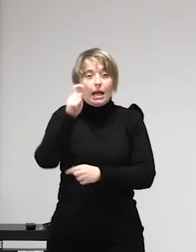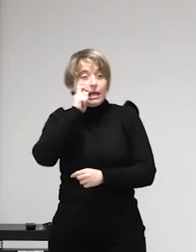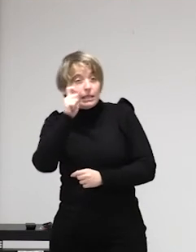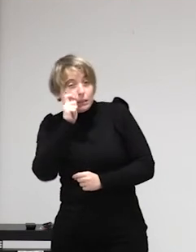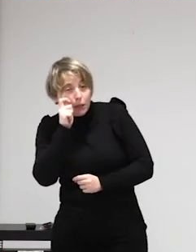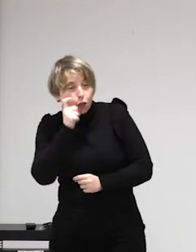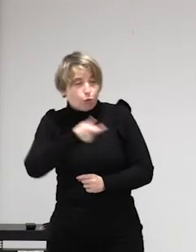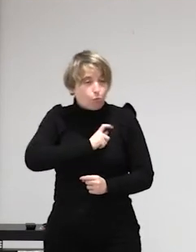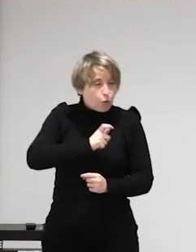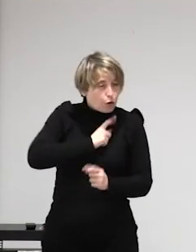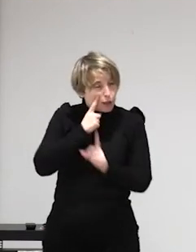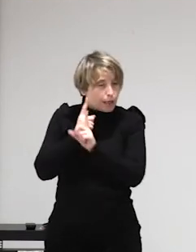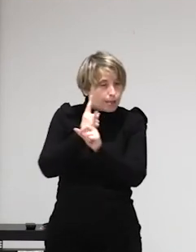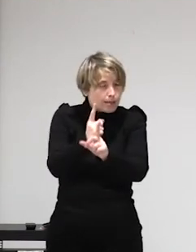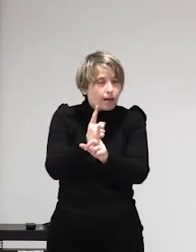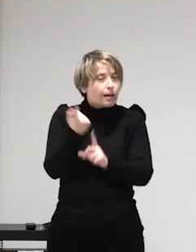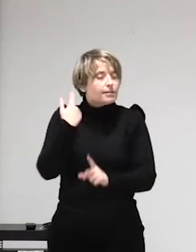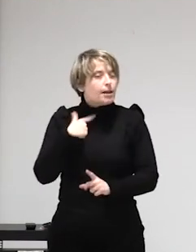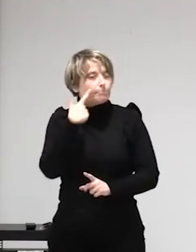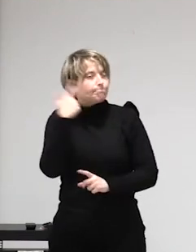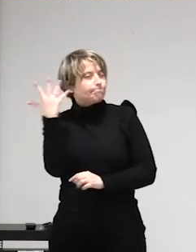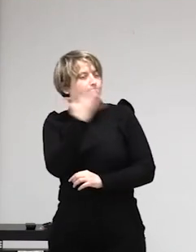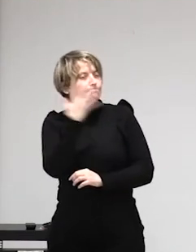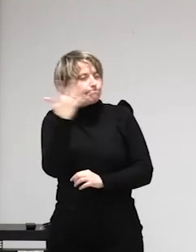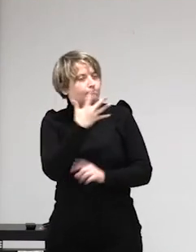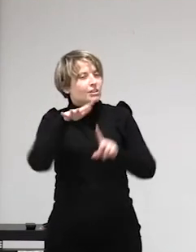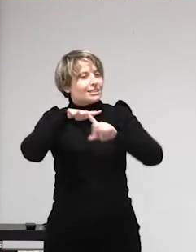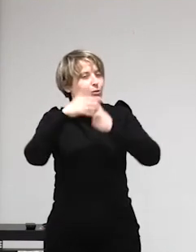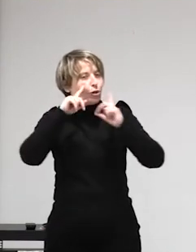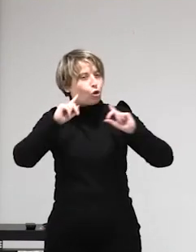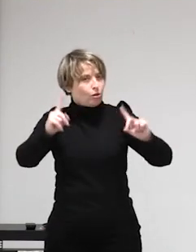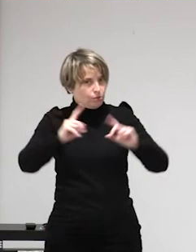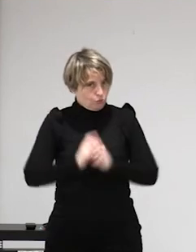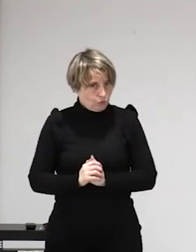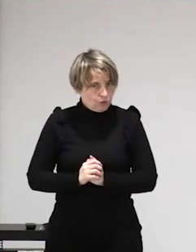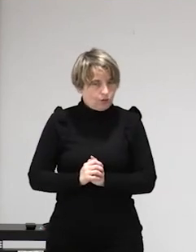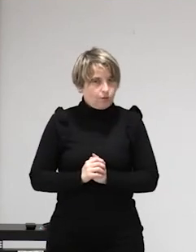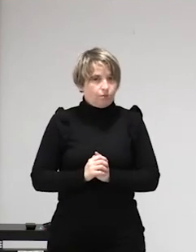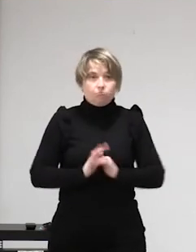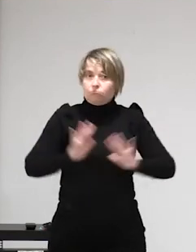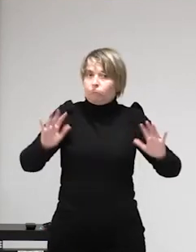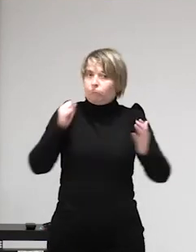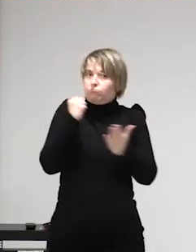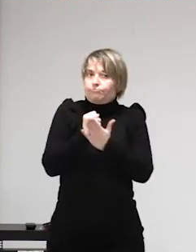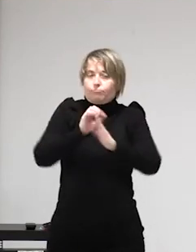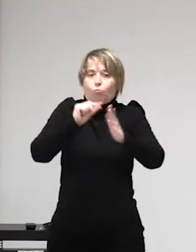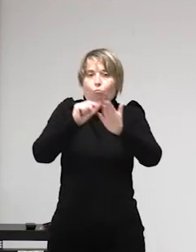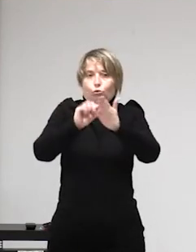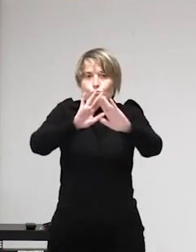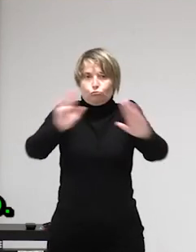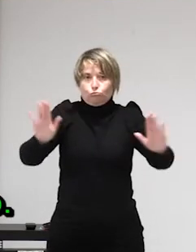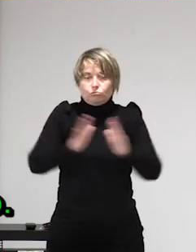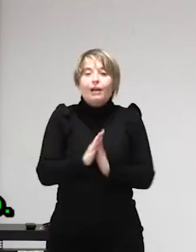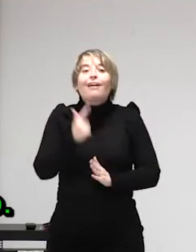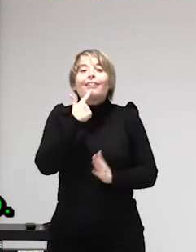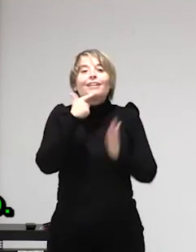423 etcétera 2020 fue un año un poco extraño vale entonces vamos a decir 2019 hubo por ejemplo